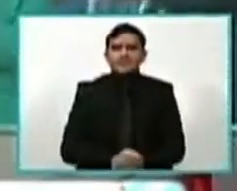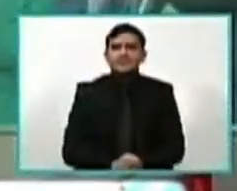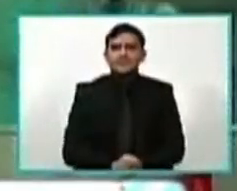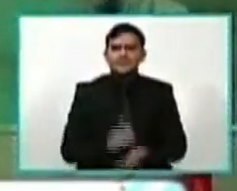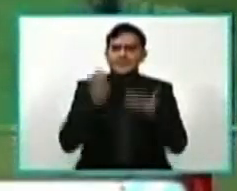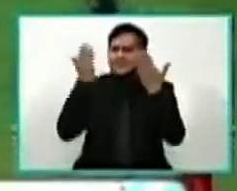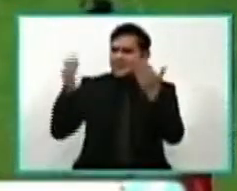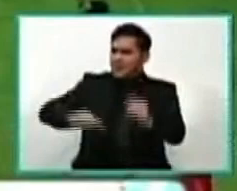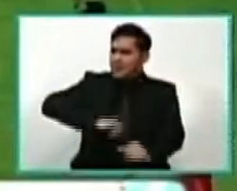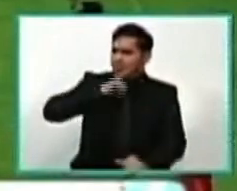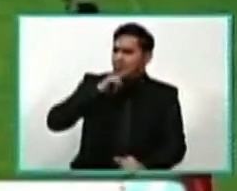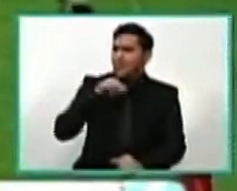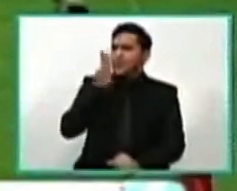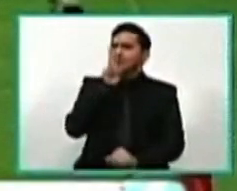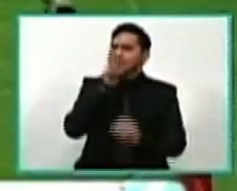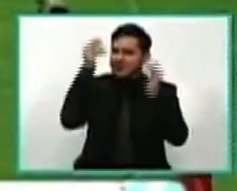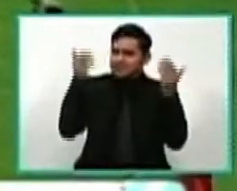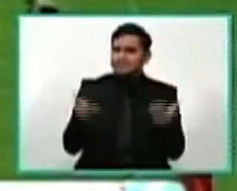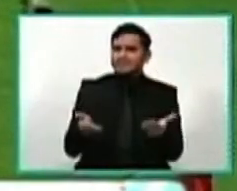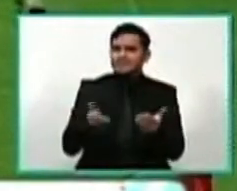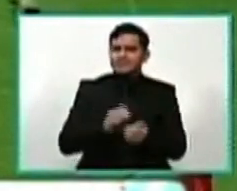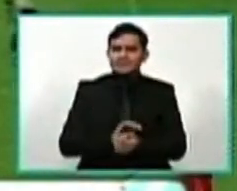Orgullo nacional.